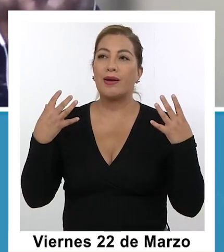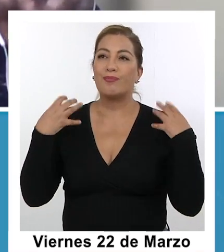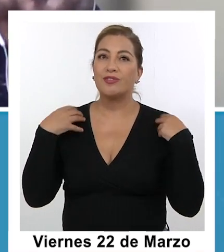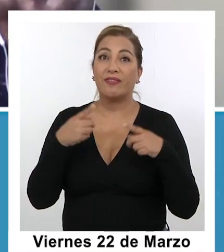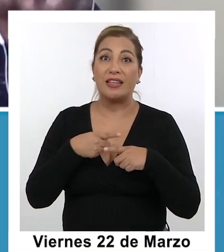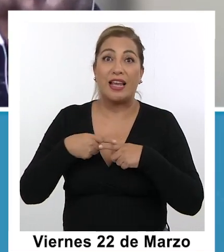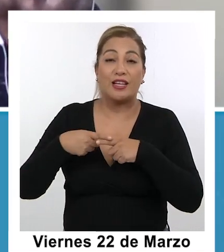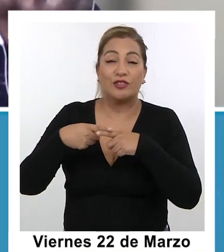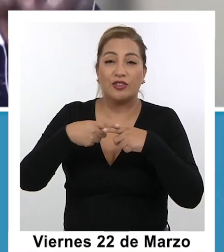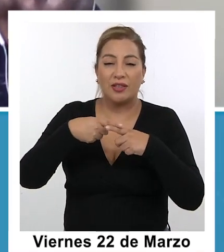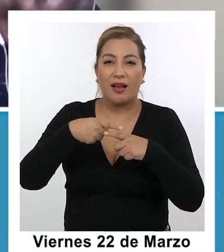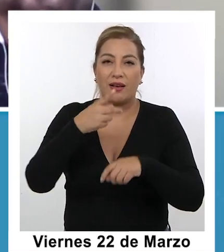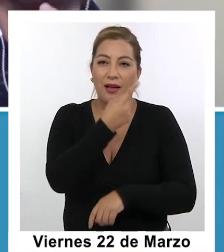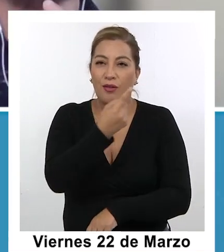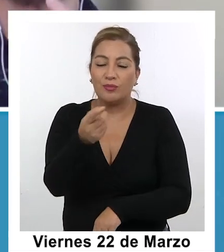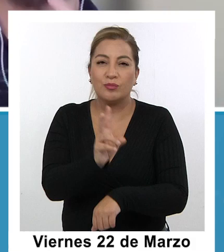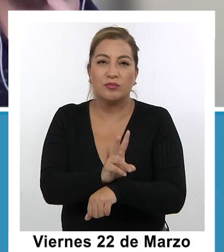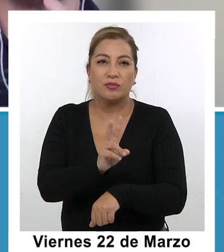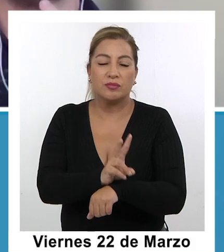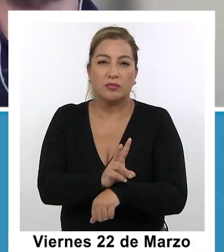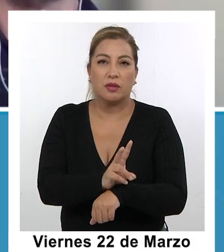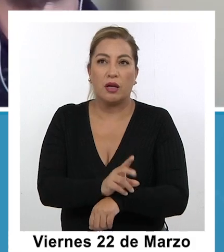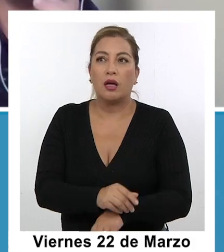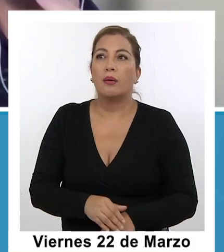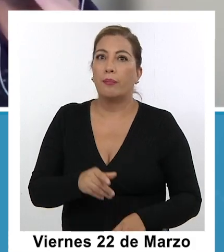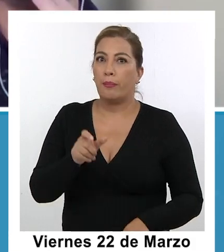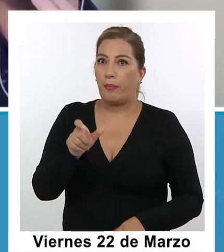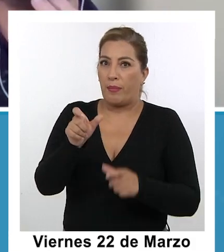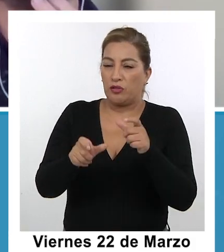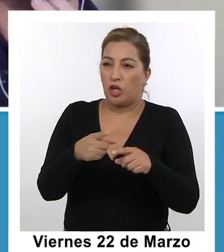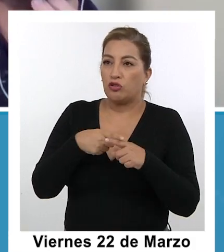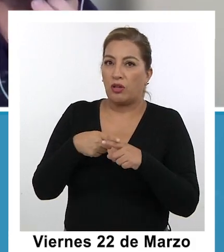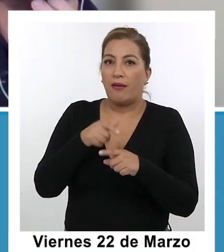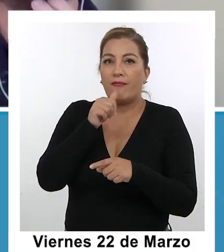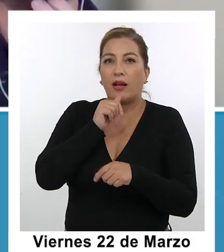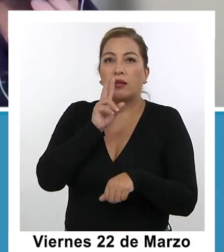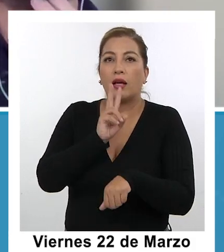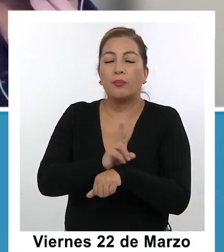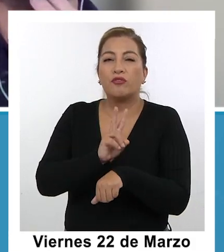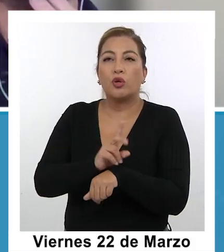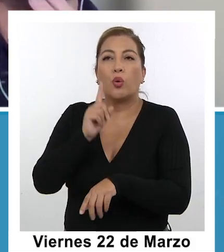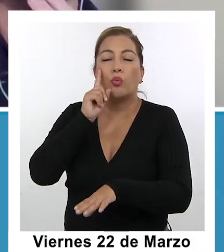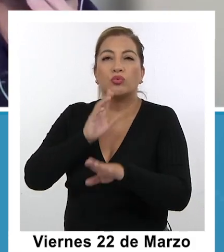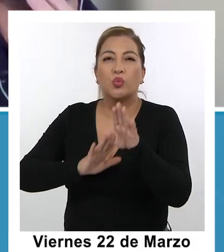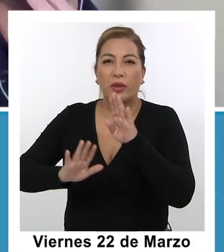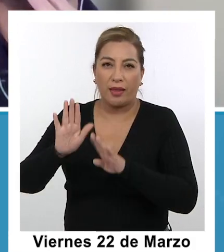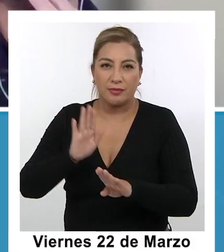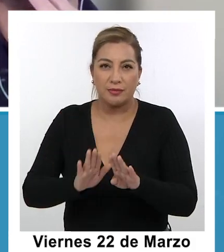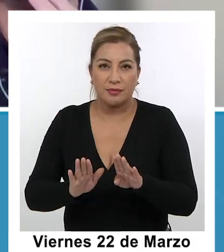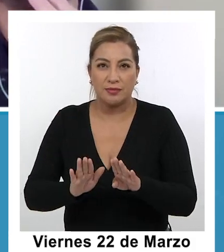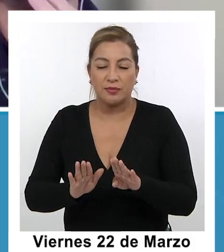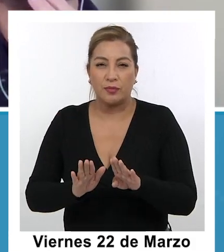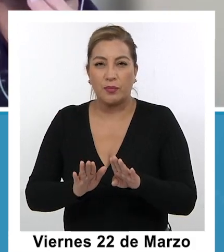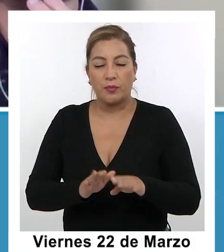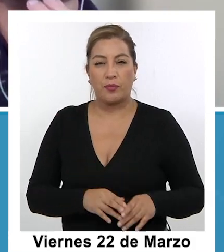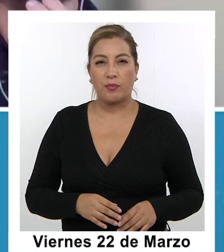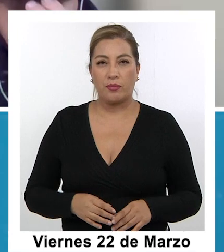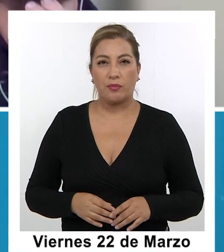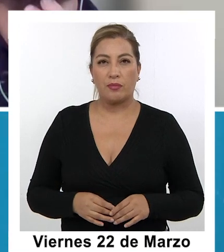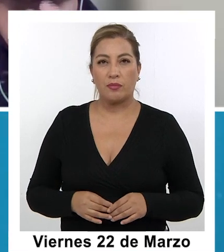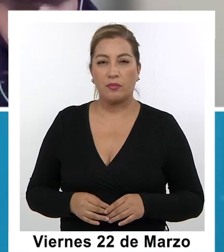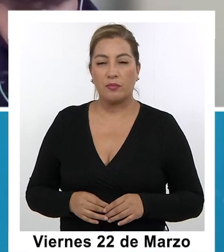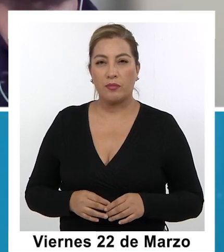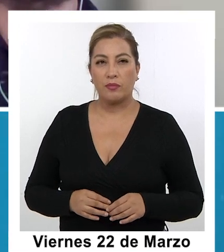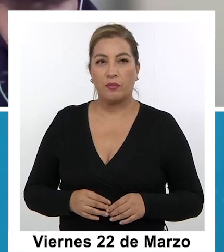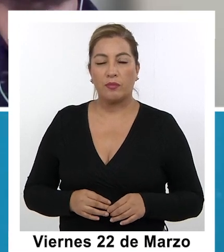fuerte en que yo creo que no hemos cuidado a los profesores, la verdad. Eh no hemos cuidado a los profesores, creo que eh